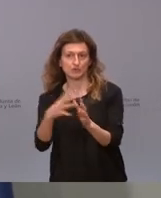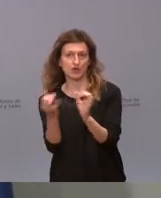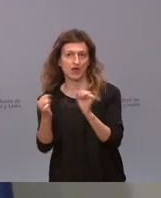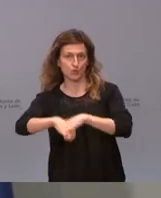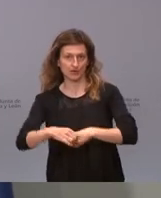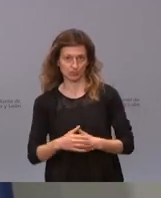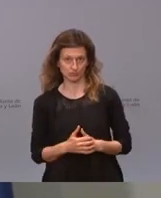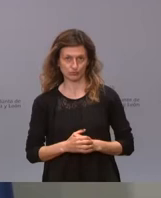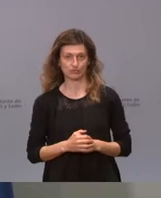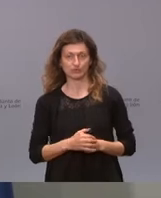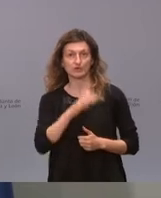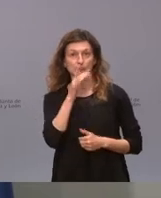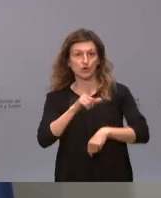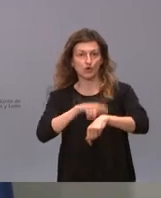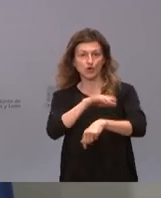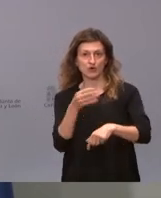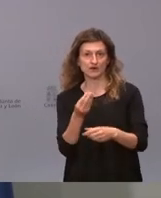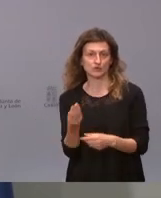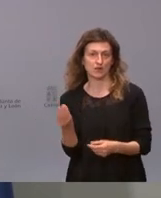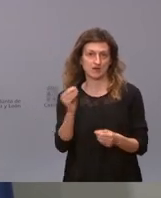que es en la ampliación de horarios